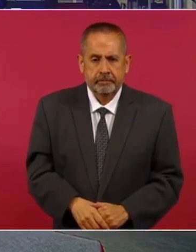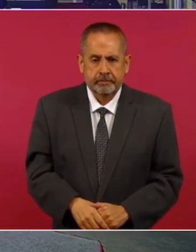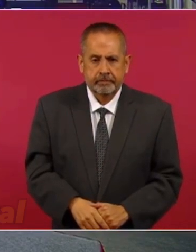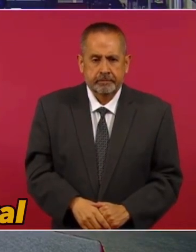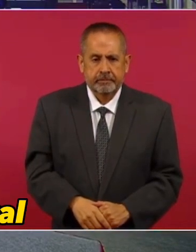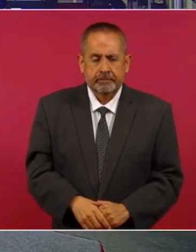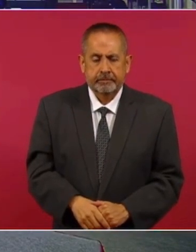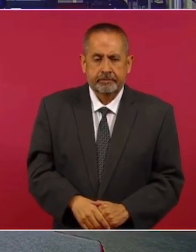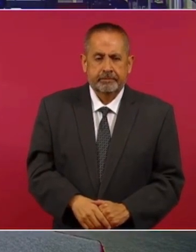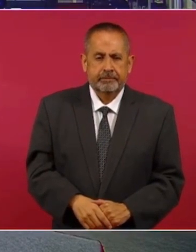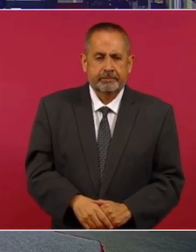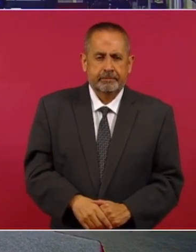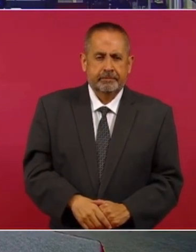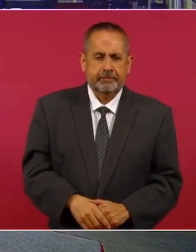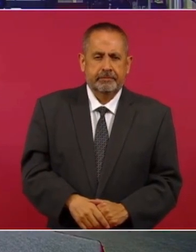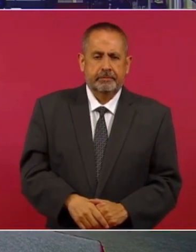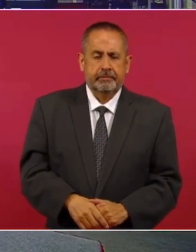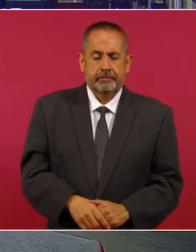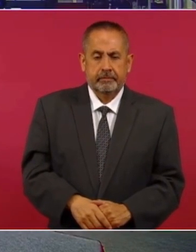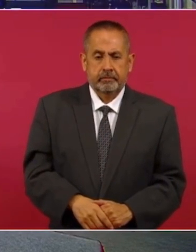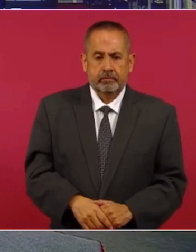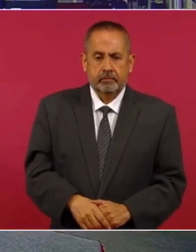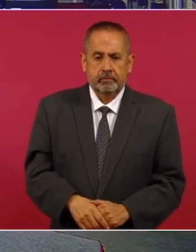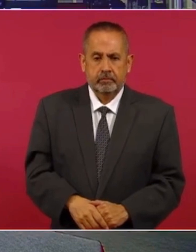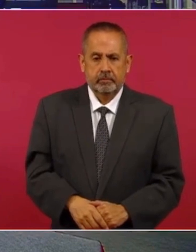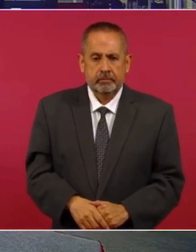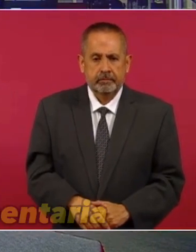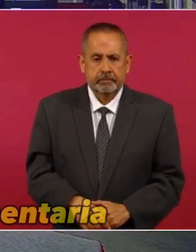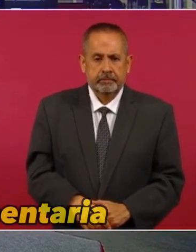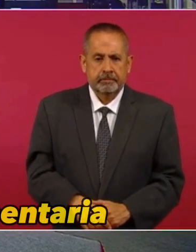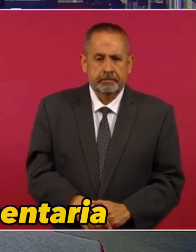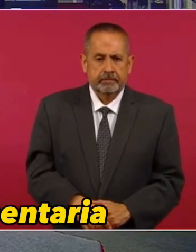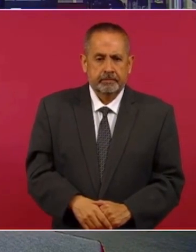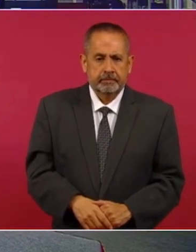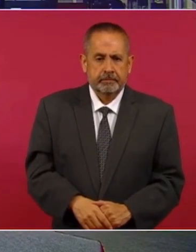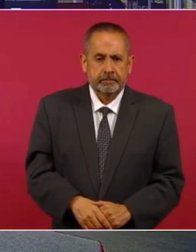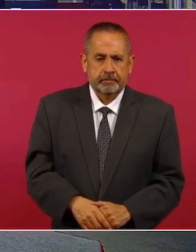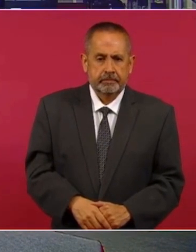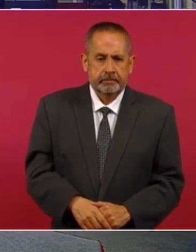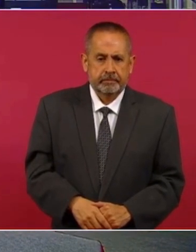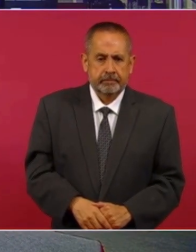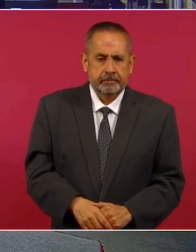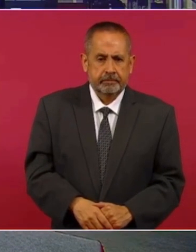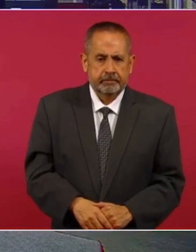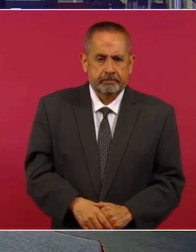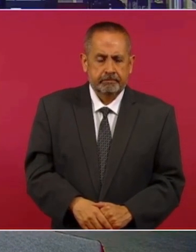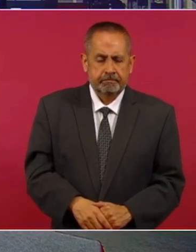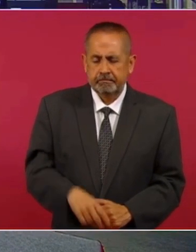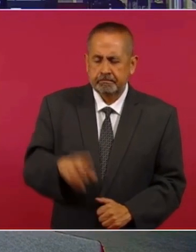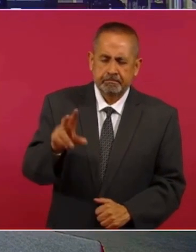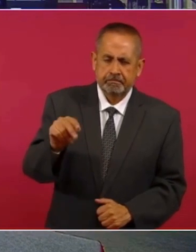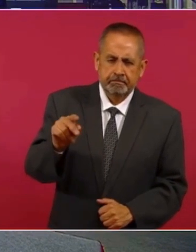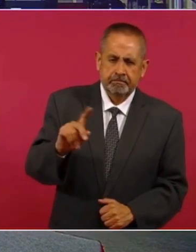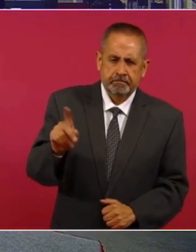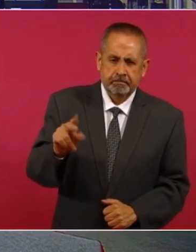experiencia financiera rural no hay más el tema de la eficiencia alimentaria? No no